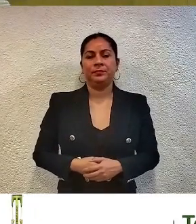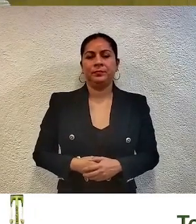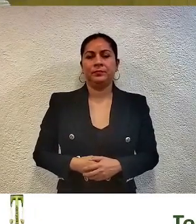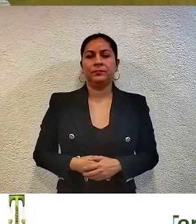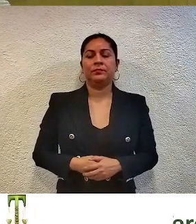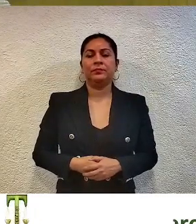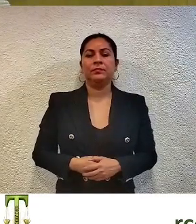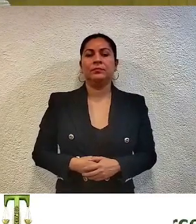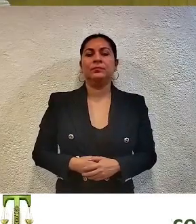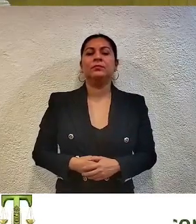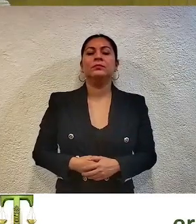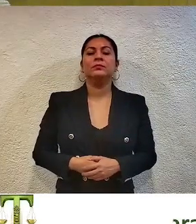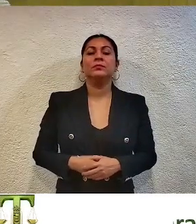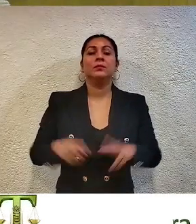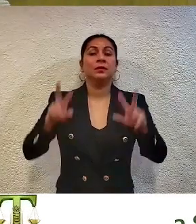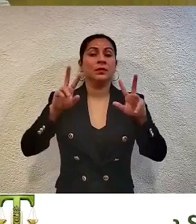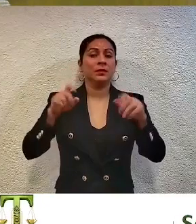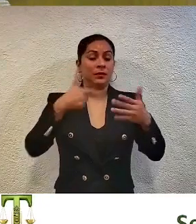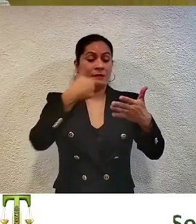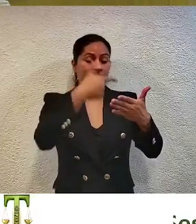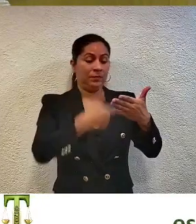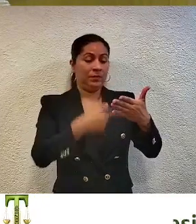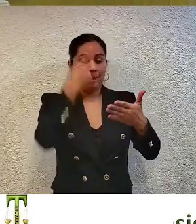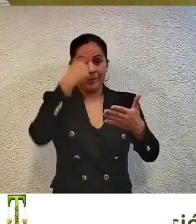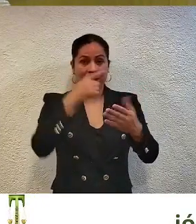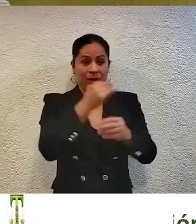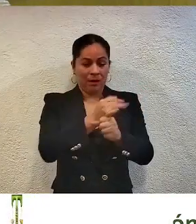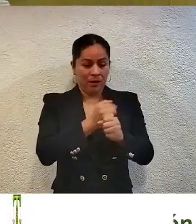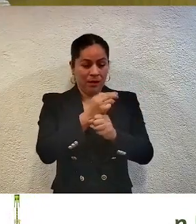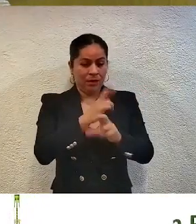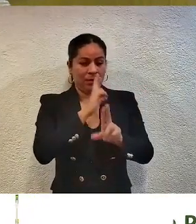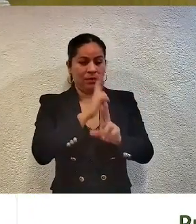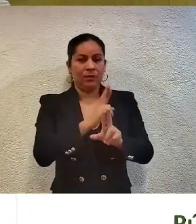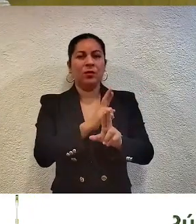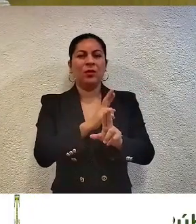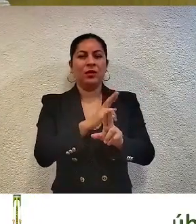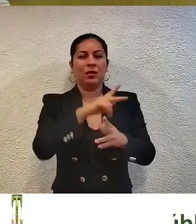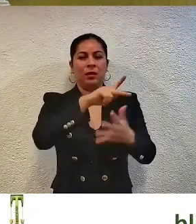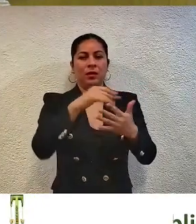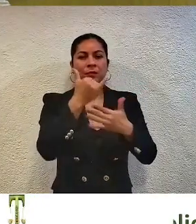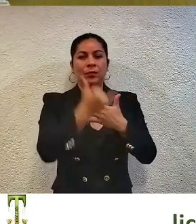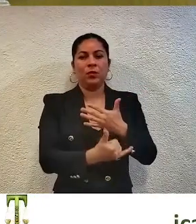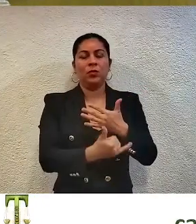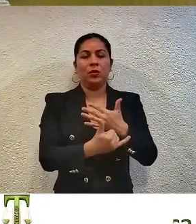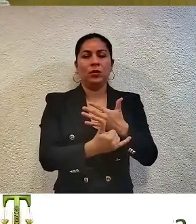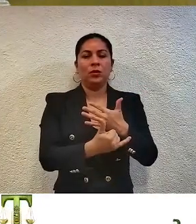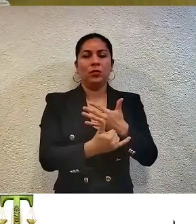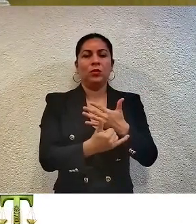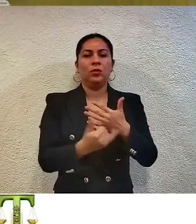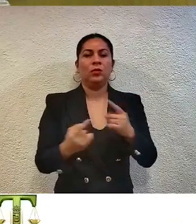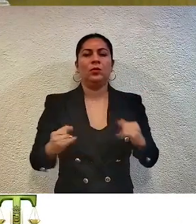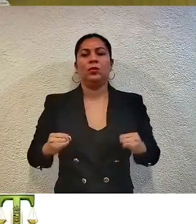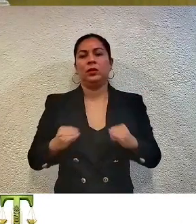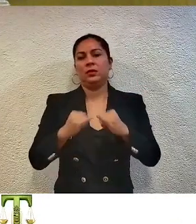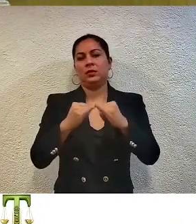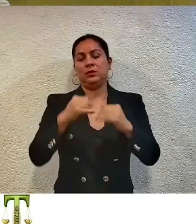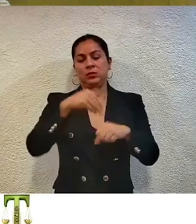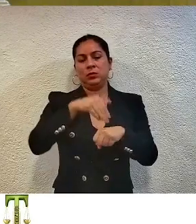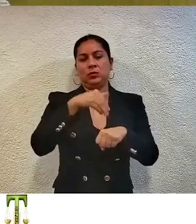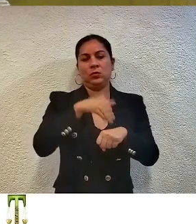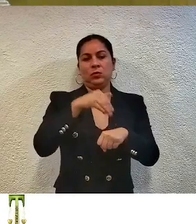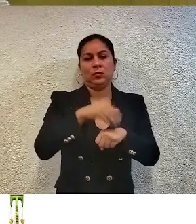El siguiente asunto listado para analizar y resolver corresponde al proyecto del autoinstituto con número de